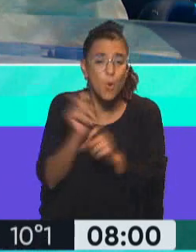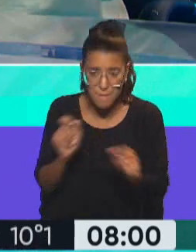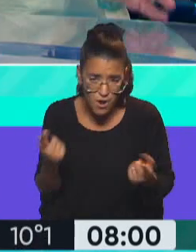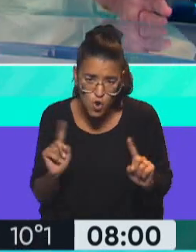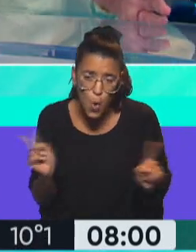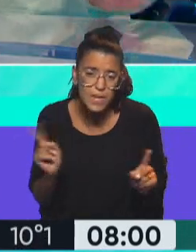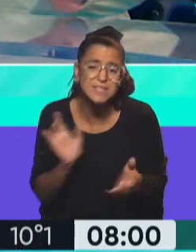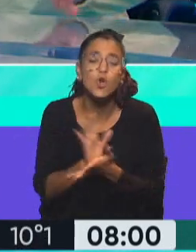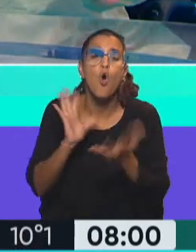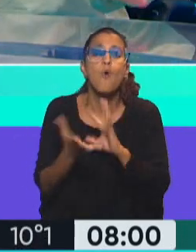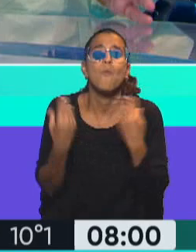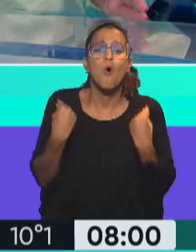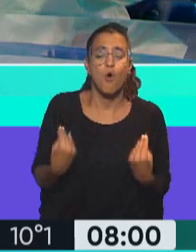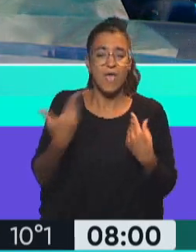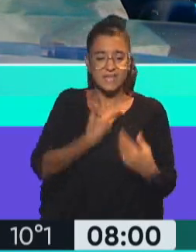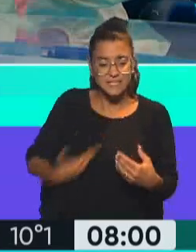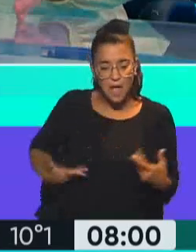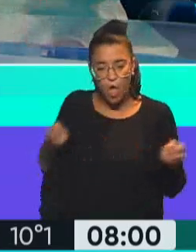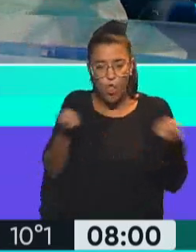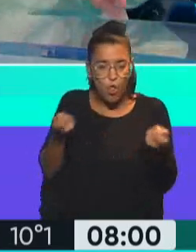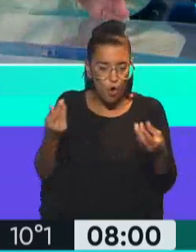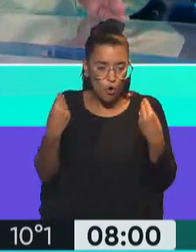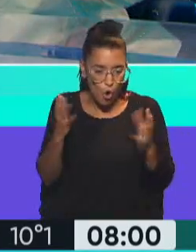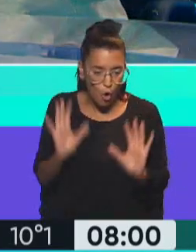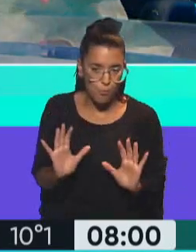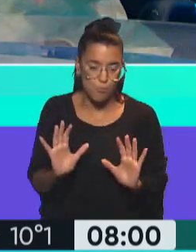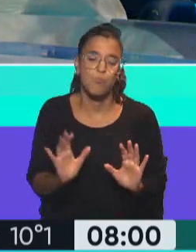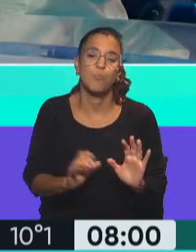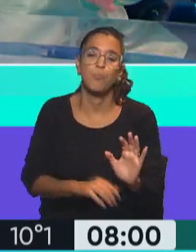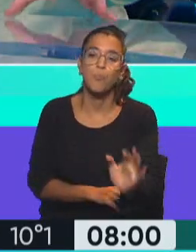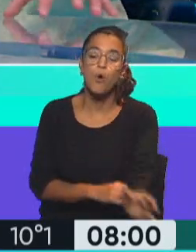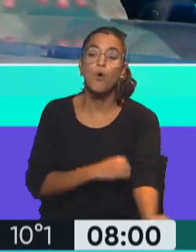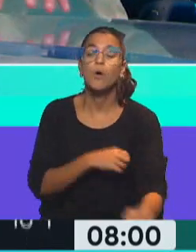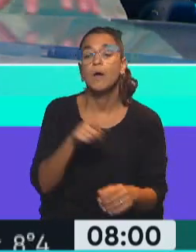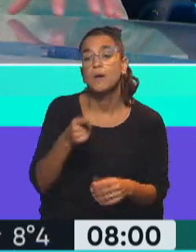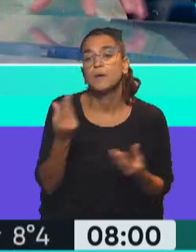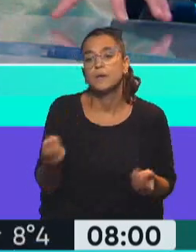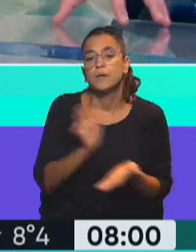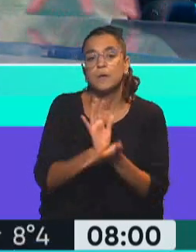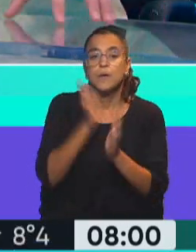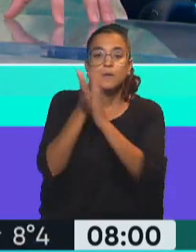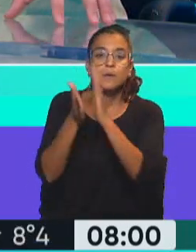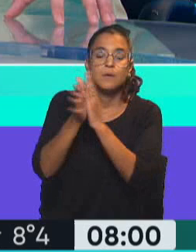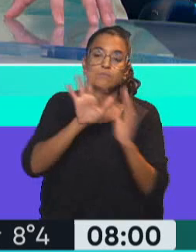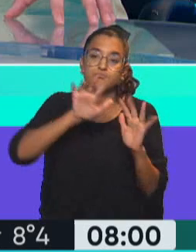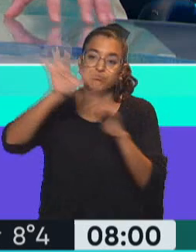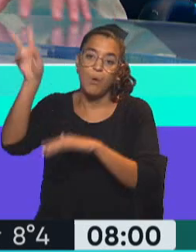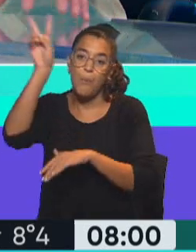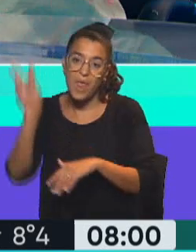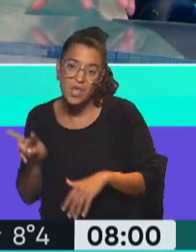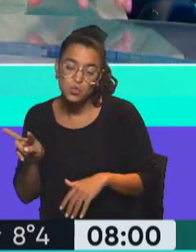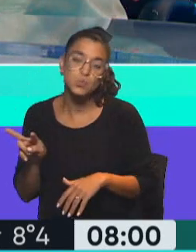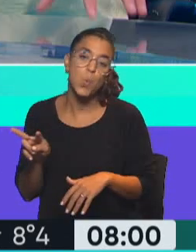sí, sino el abordaje desde el Estado en principio, debido al flujo migratorio desde Venezuela.